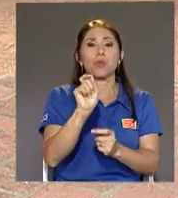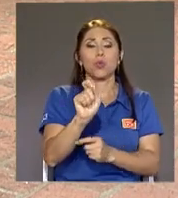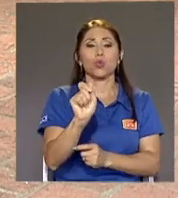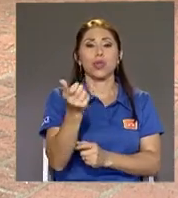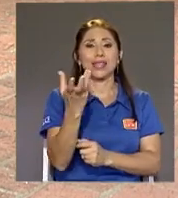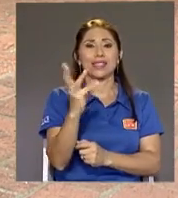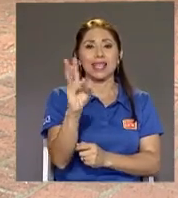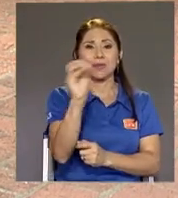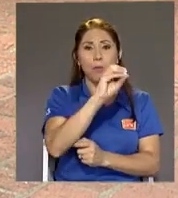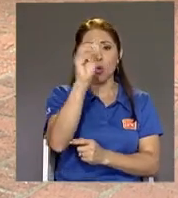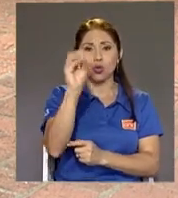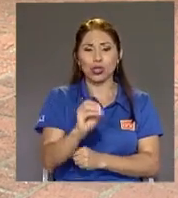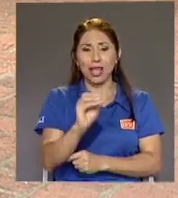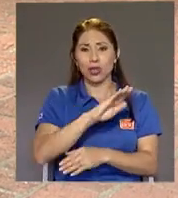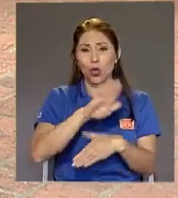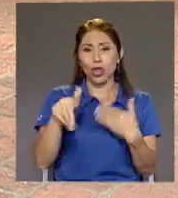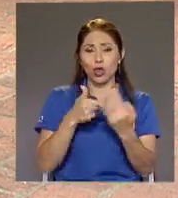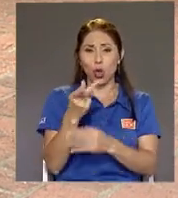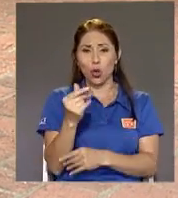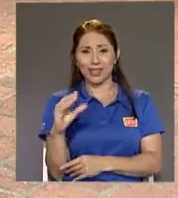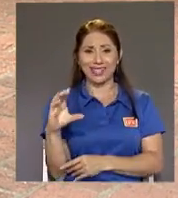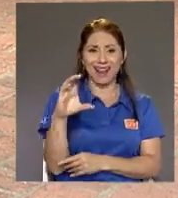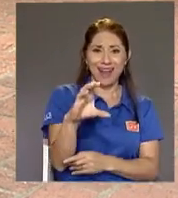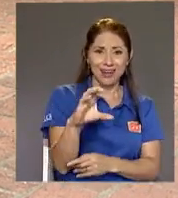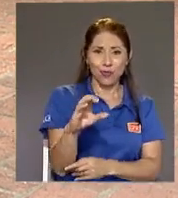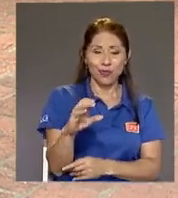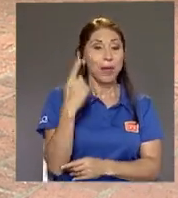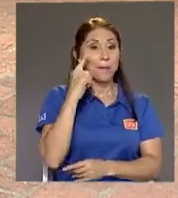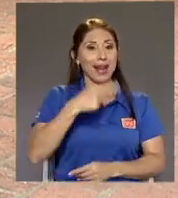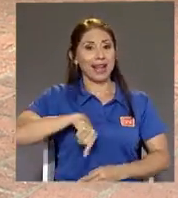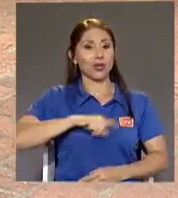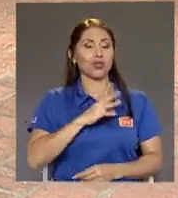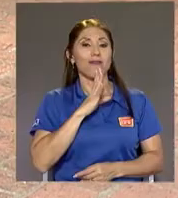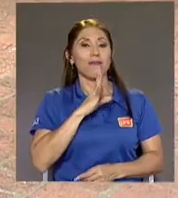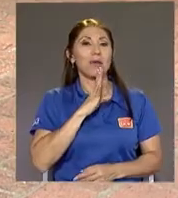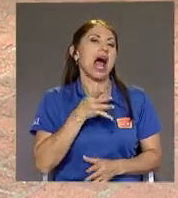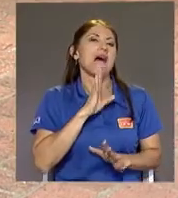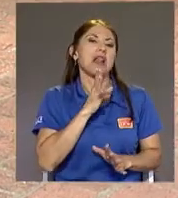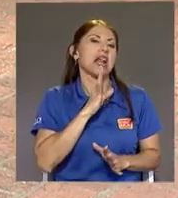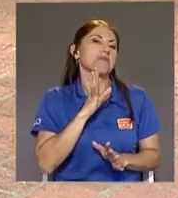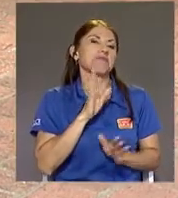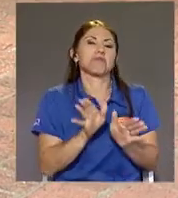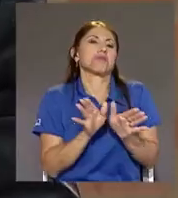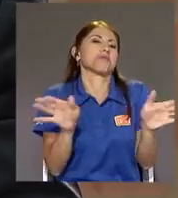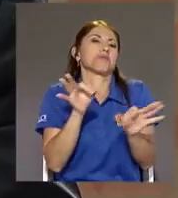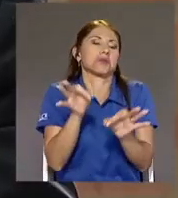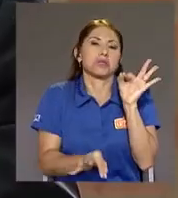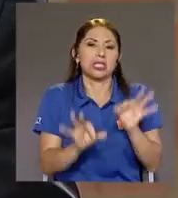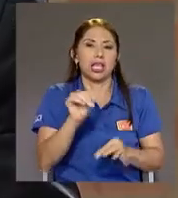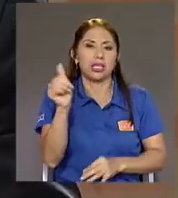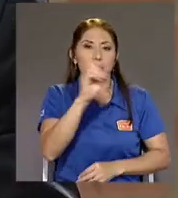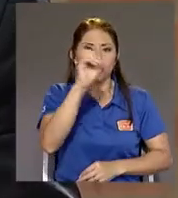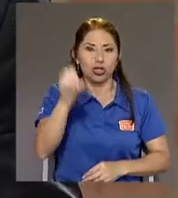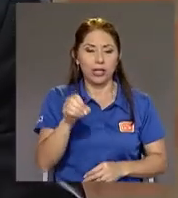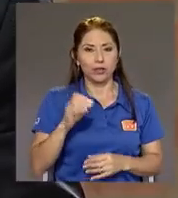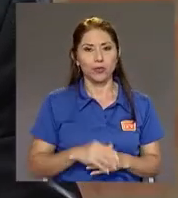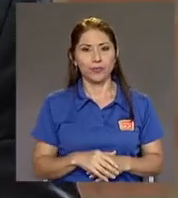trabajador Ese es el número Digamos para efectos De lo que vamos a hablar Hablemos de 10% Para hacerlo más simple Muy bien